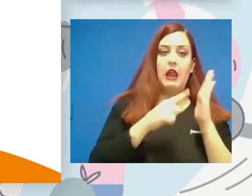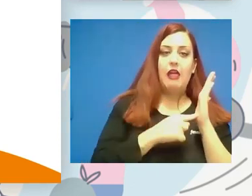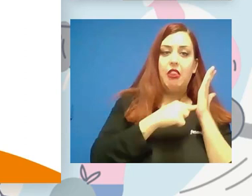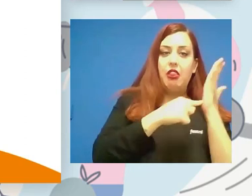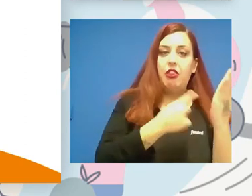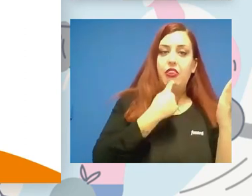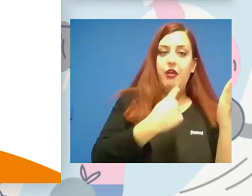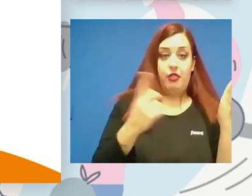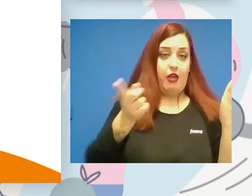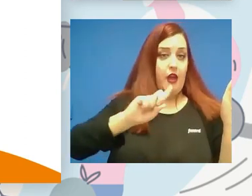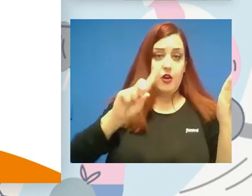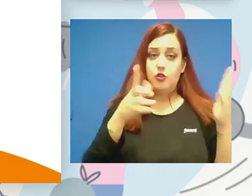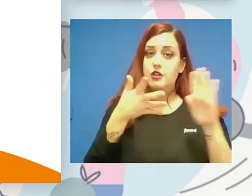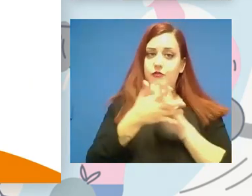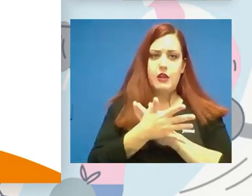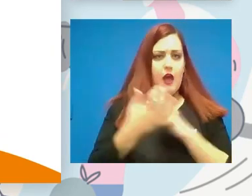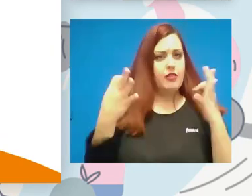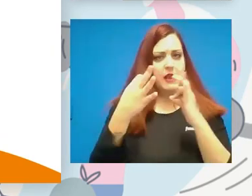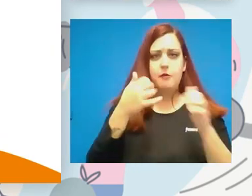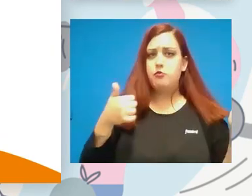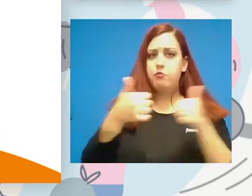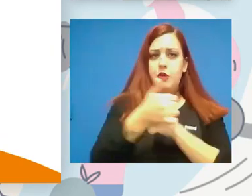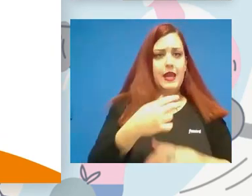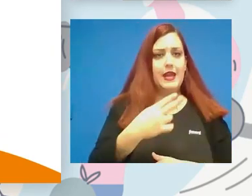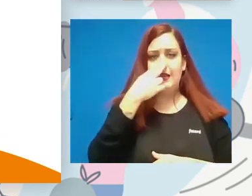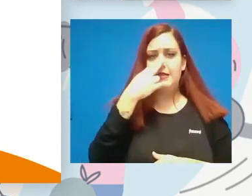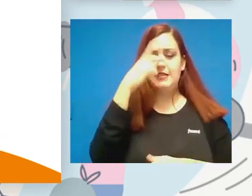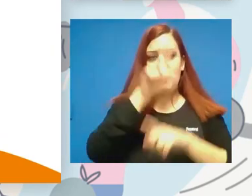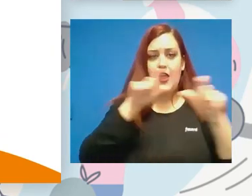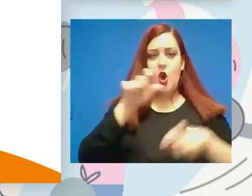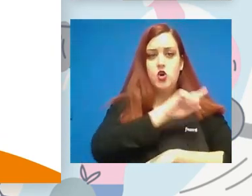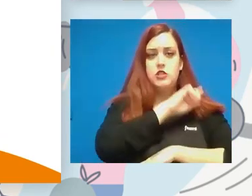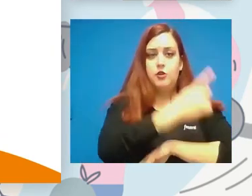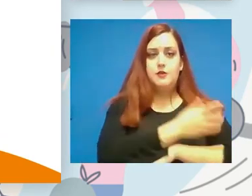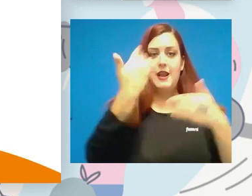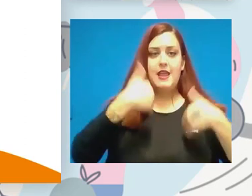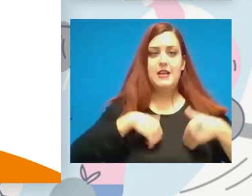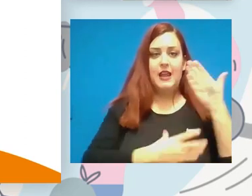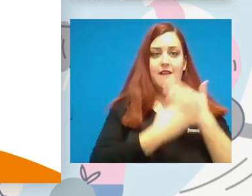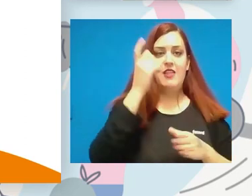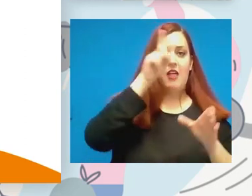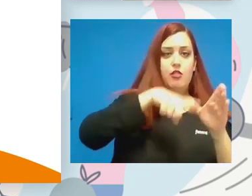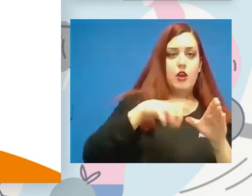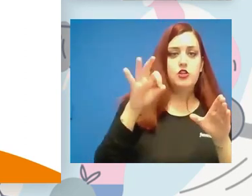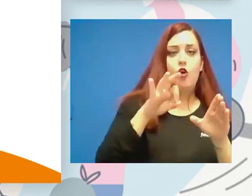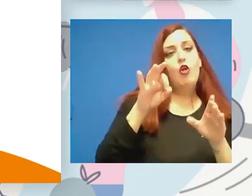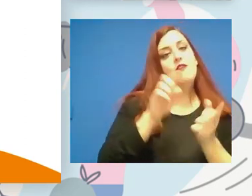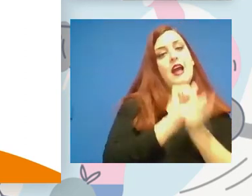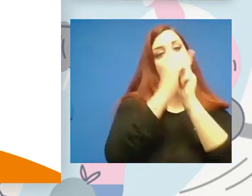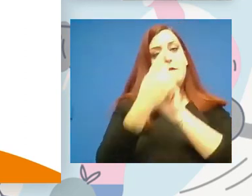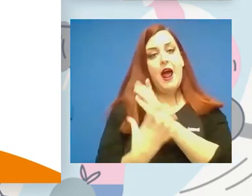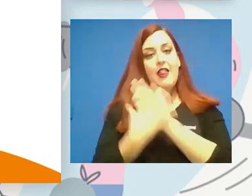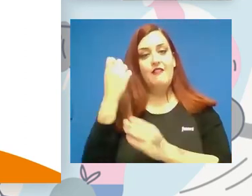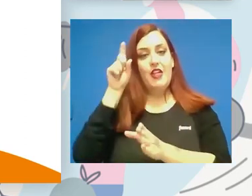sino que se ha de preservar siempre los intereses de los deportistas, que ya están en unas federaciones y que lo mejor tienen que ir a otras, pero que eso no puede